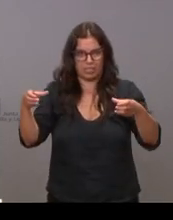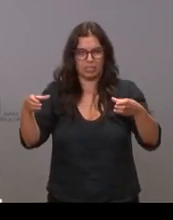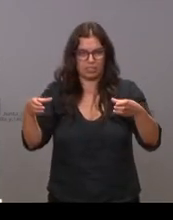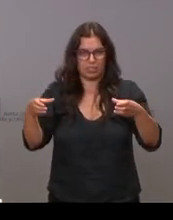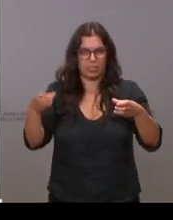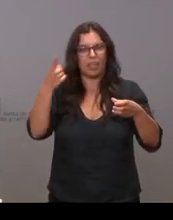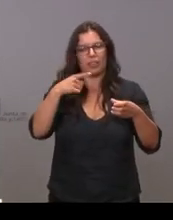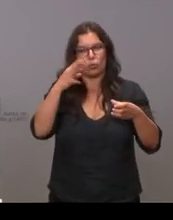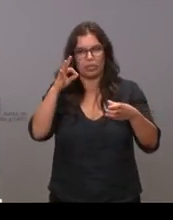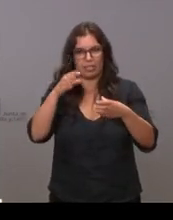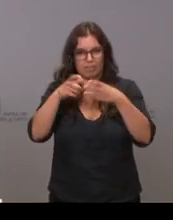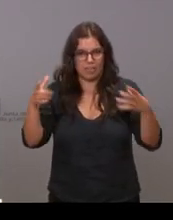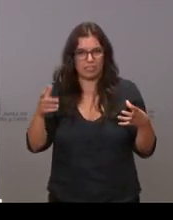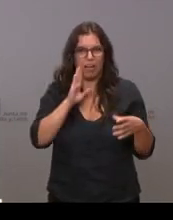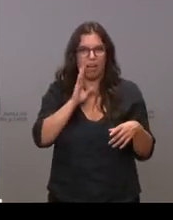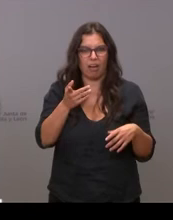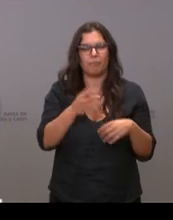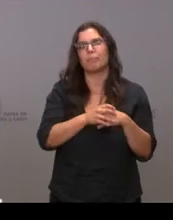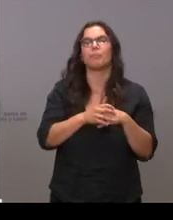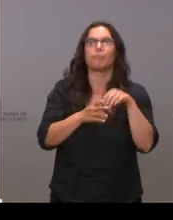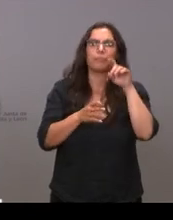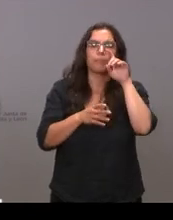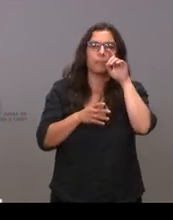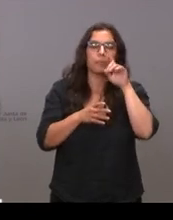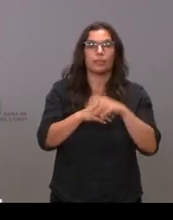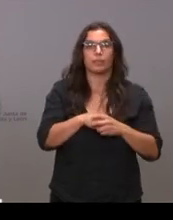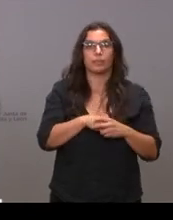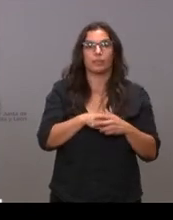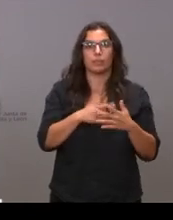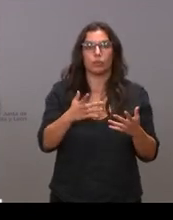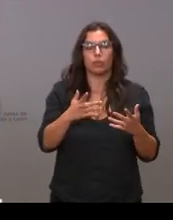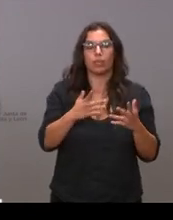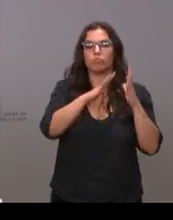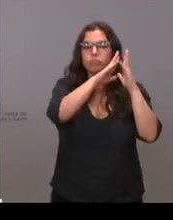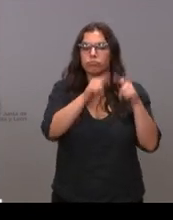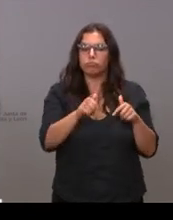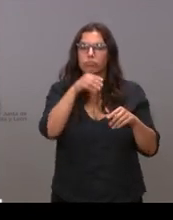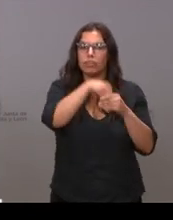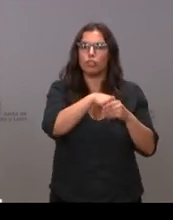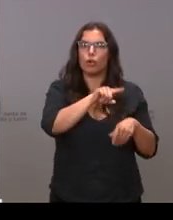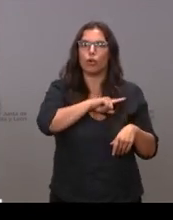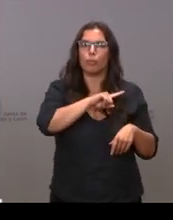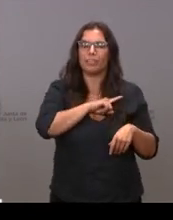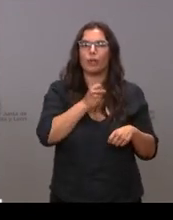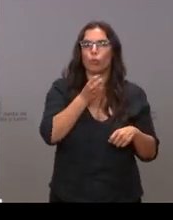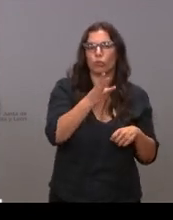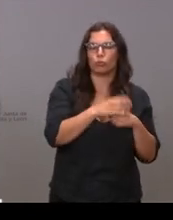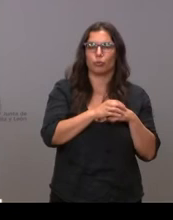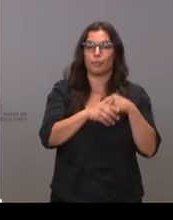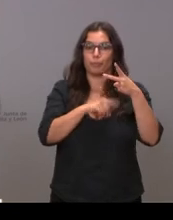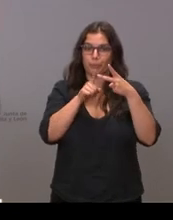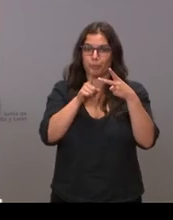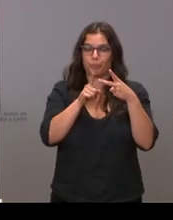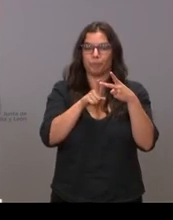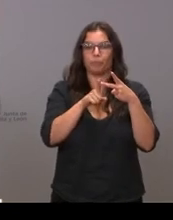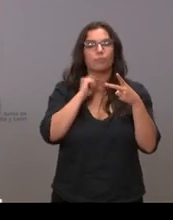140 que comentaba antes con cuántos de defensa también estaba contando la Junta de Castilla y León para esta comunidad y luego